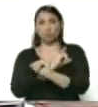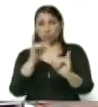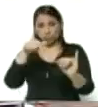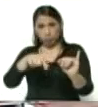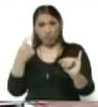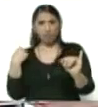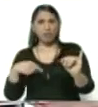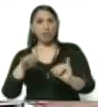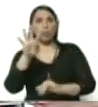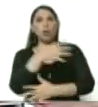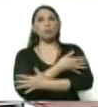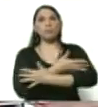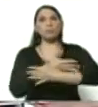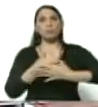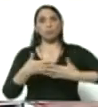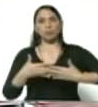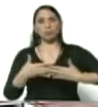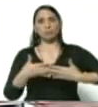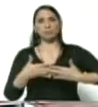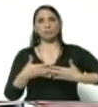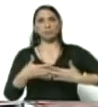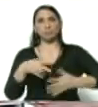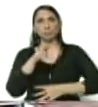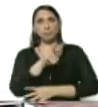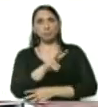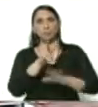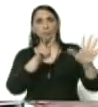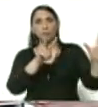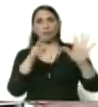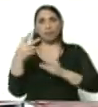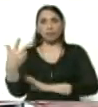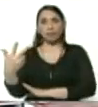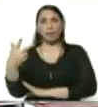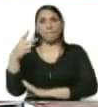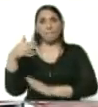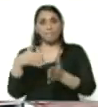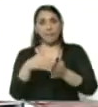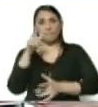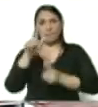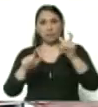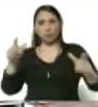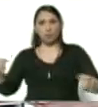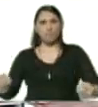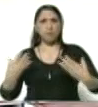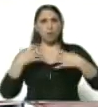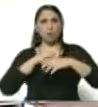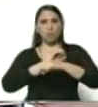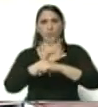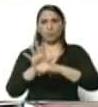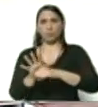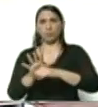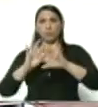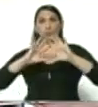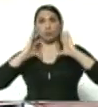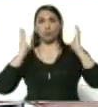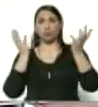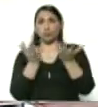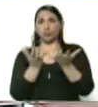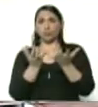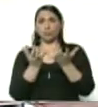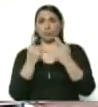tiene 4.273 personas contagiadas en el mundo.